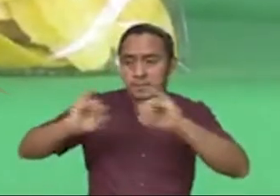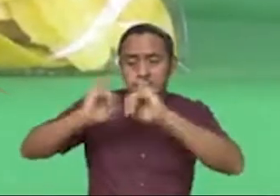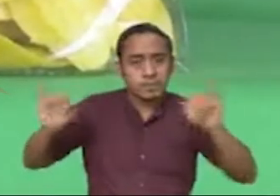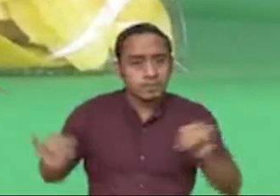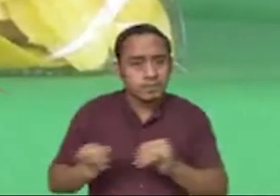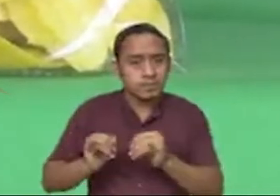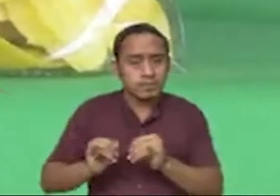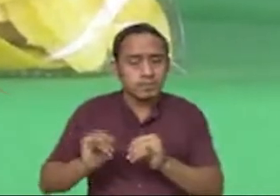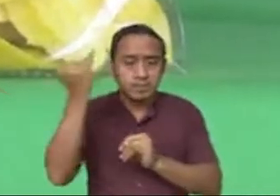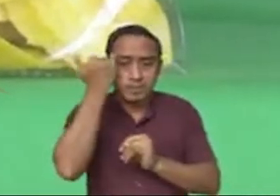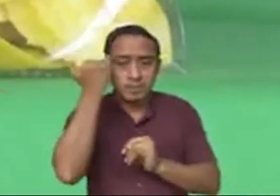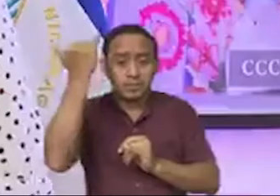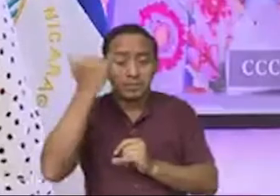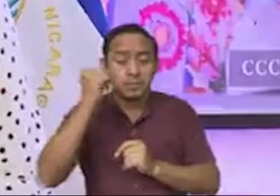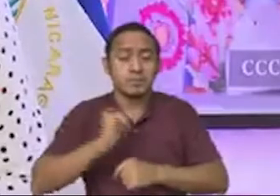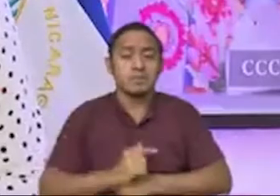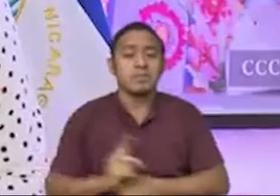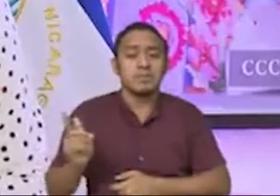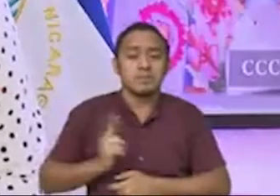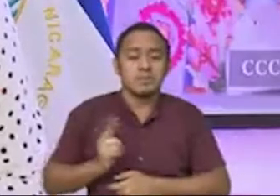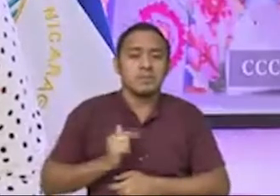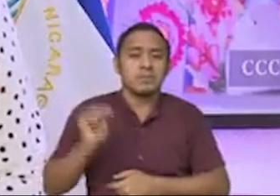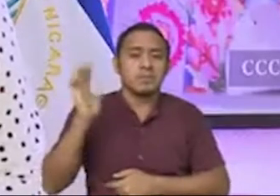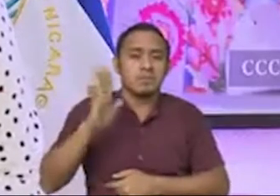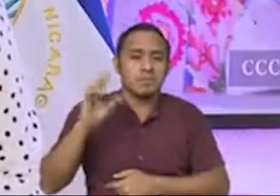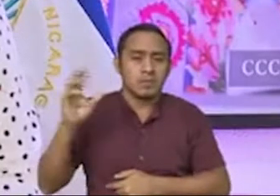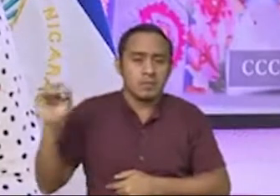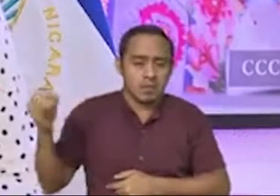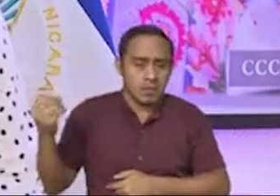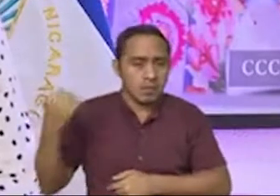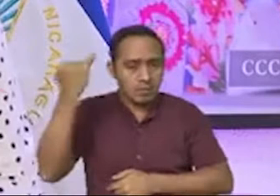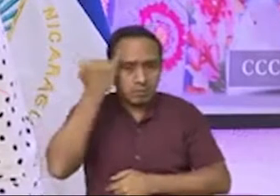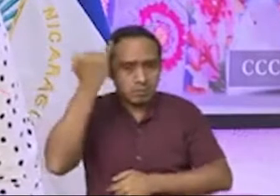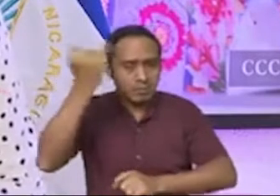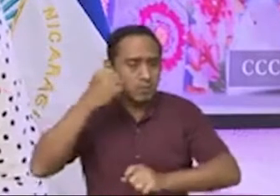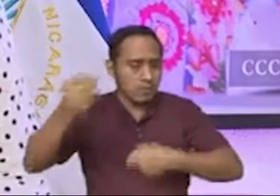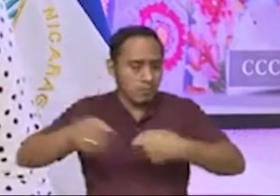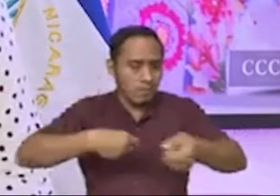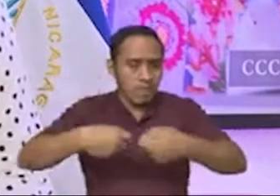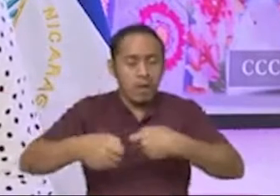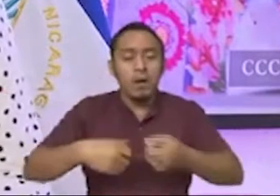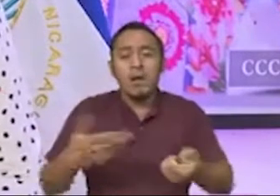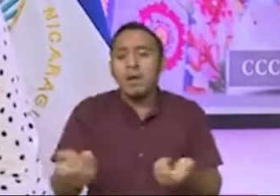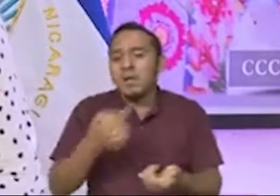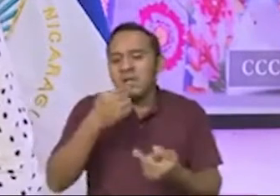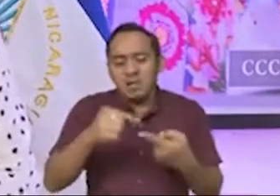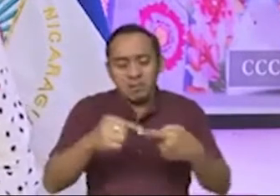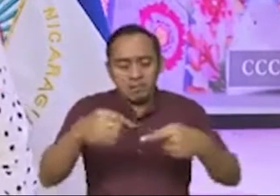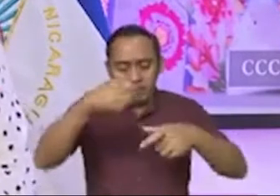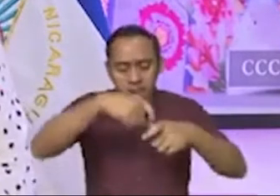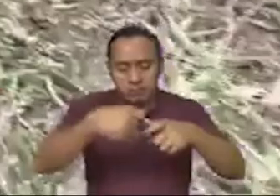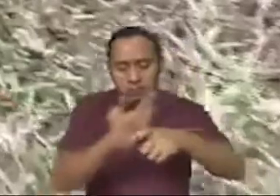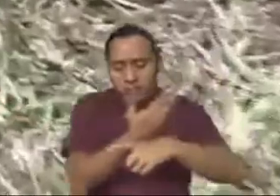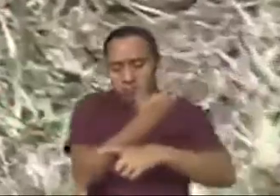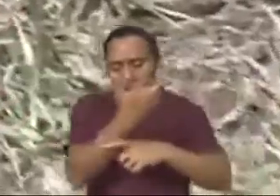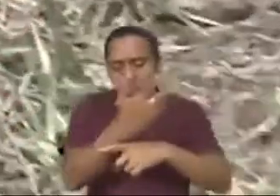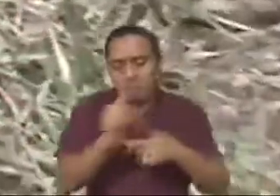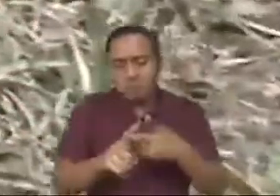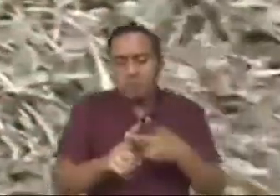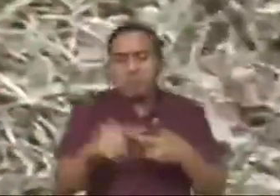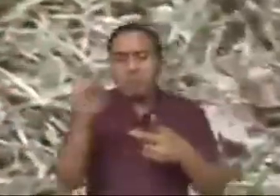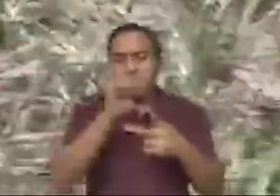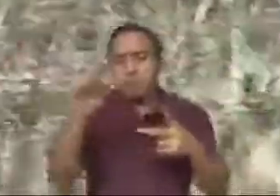Emprendimientos creativos, tenemos más de 500 emprendimientos creativos. Esto tiene que ver con jardines, con viveros, con